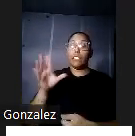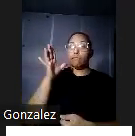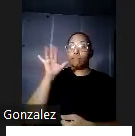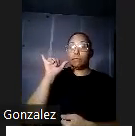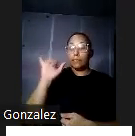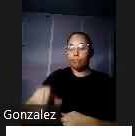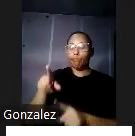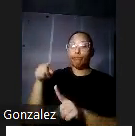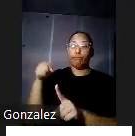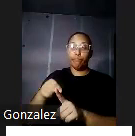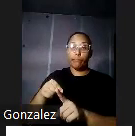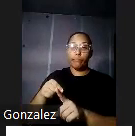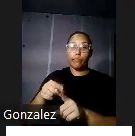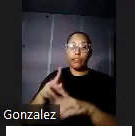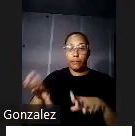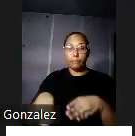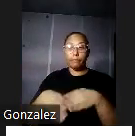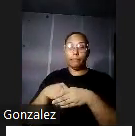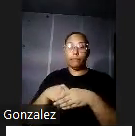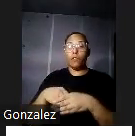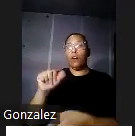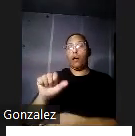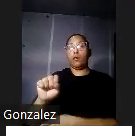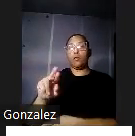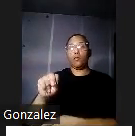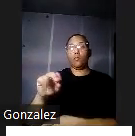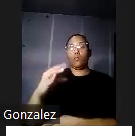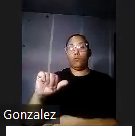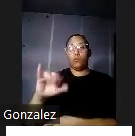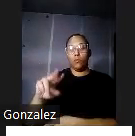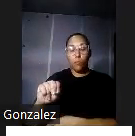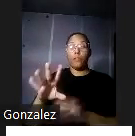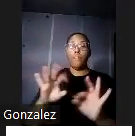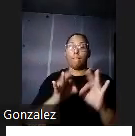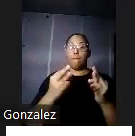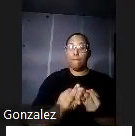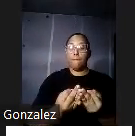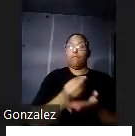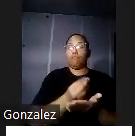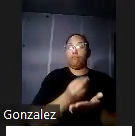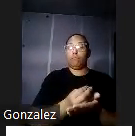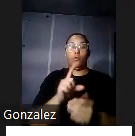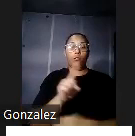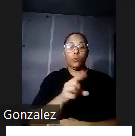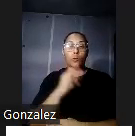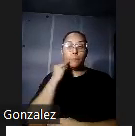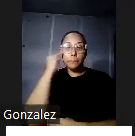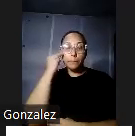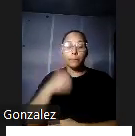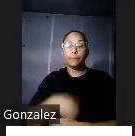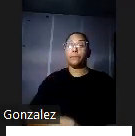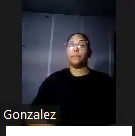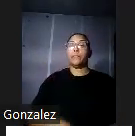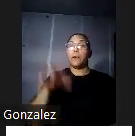López Nusa hija de una prominente familia de Mayagüez. Su padre Jamón B.